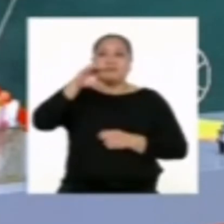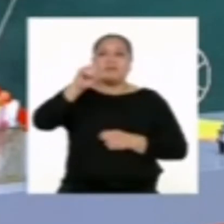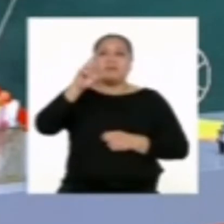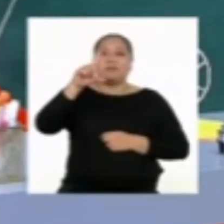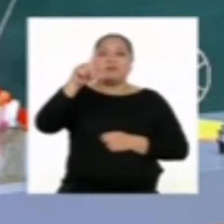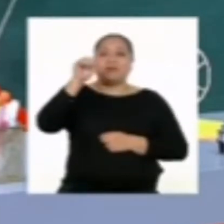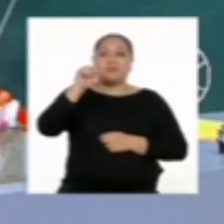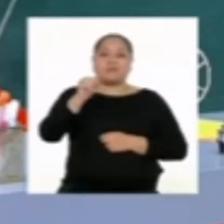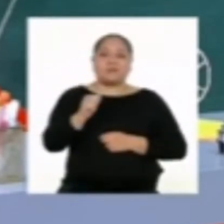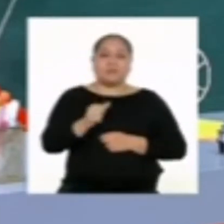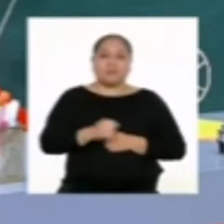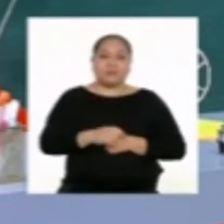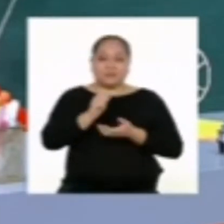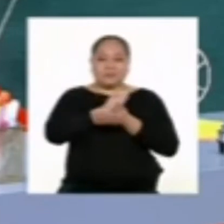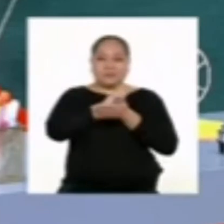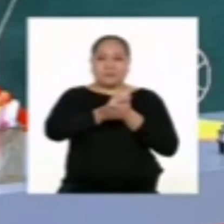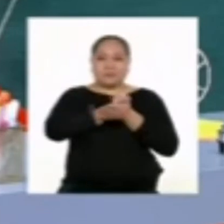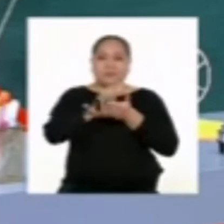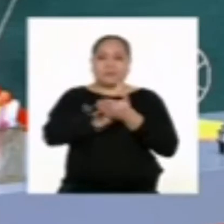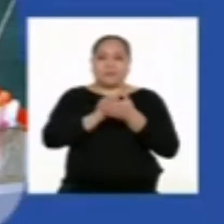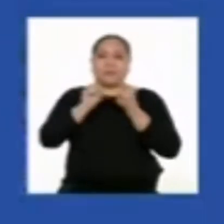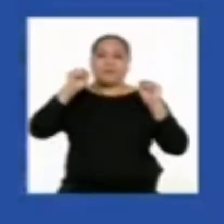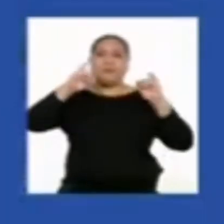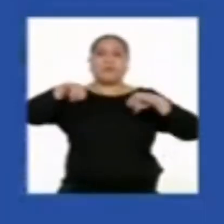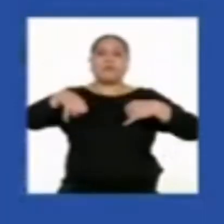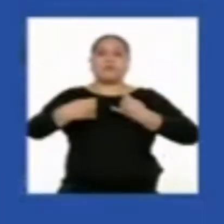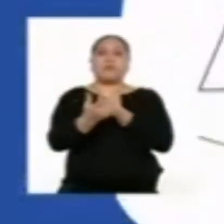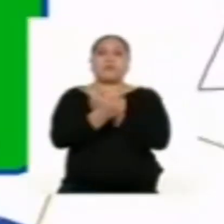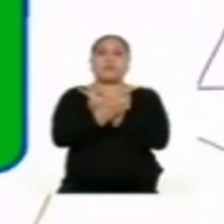Carla, que nos escribe desde San Juan del Urigancho.